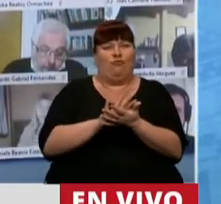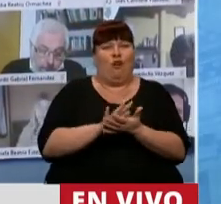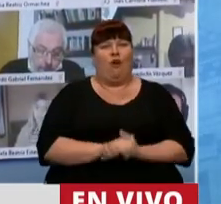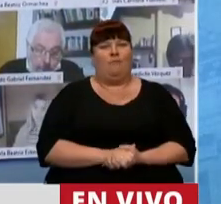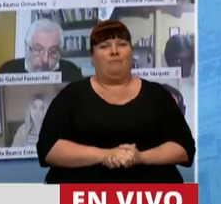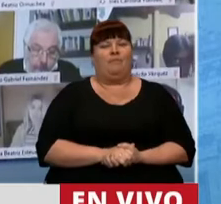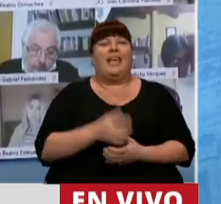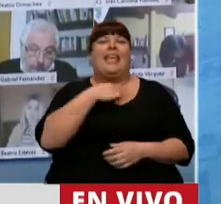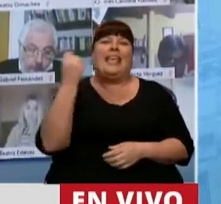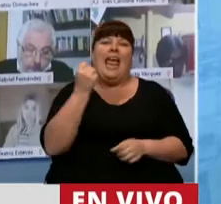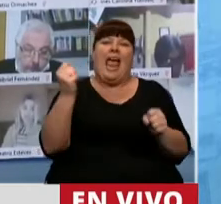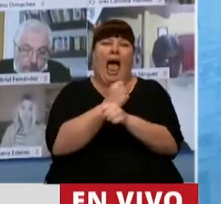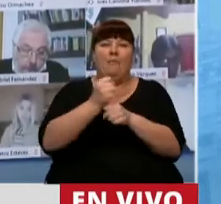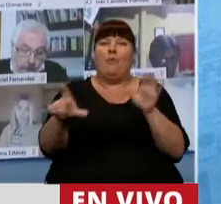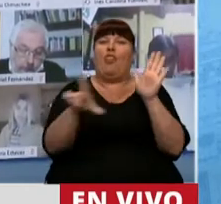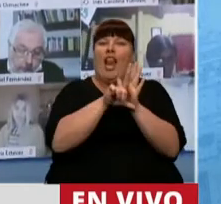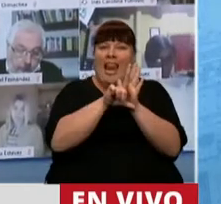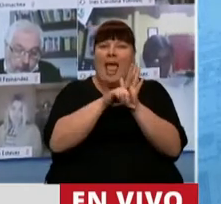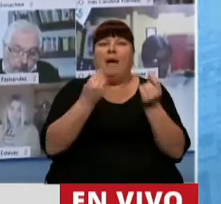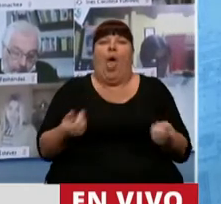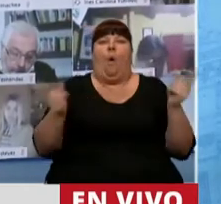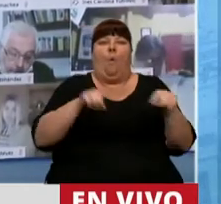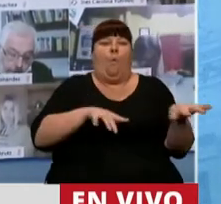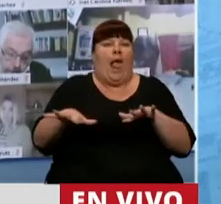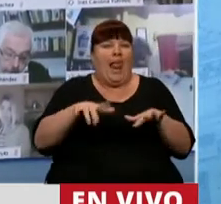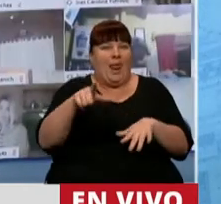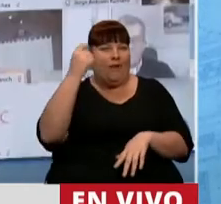La sanción de esta ley de la reactivación,